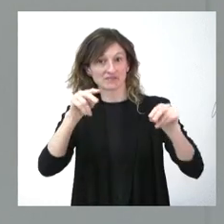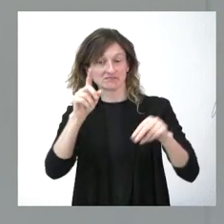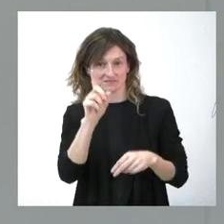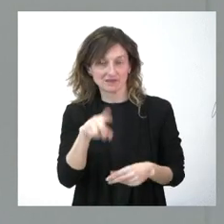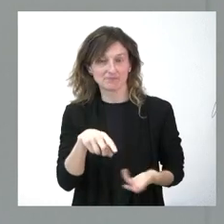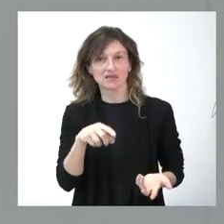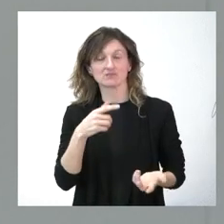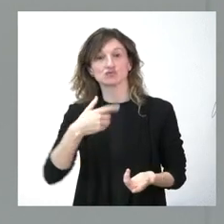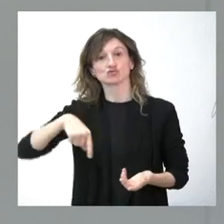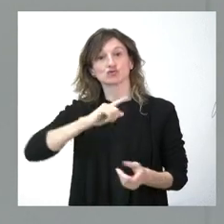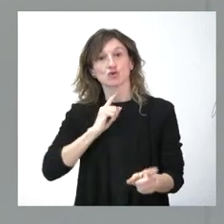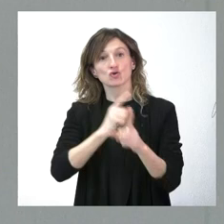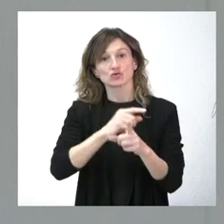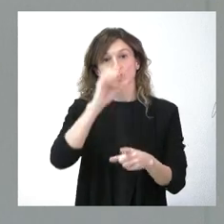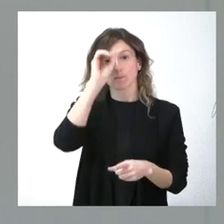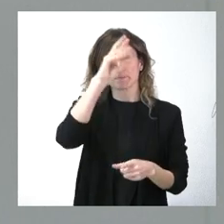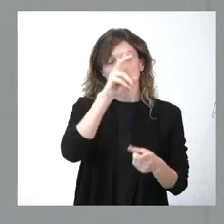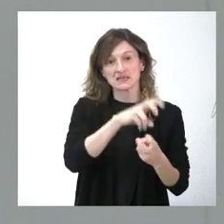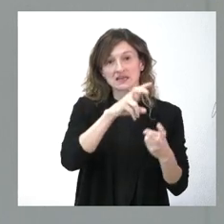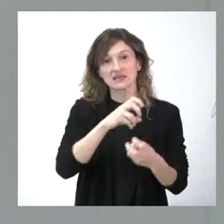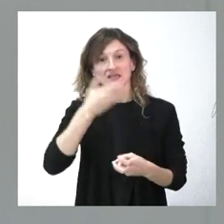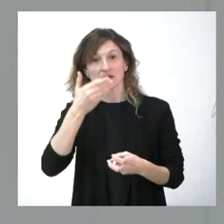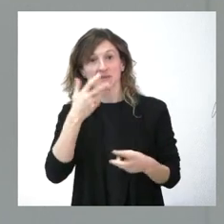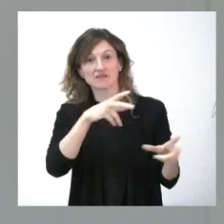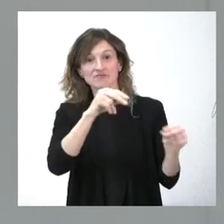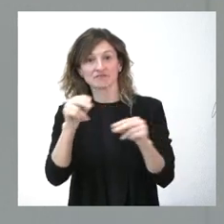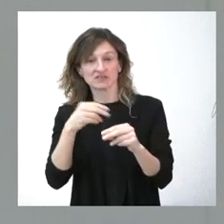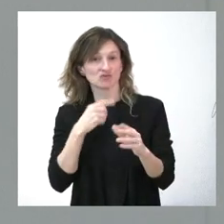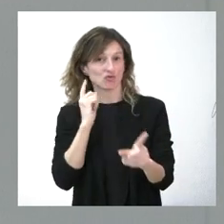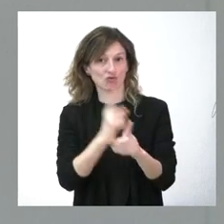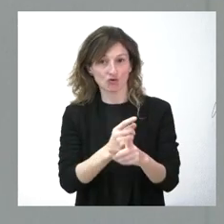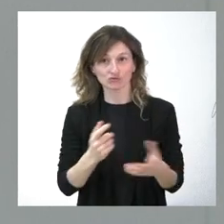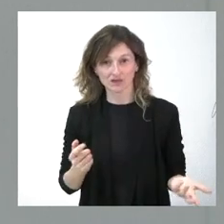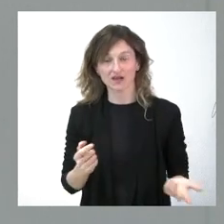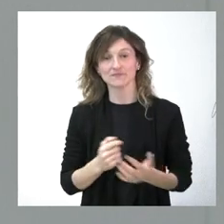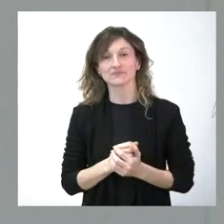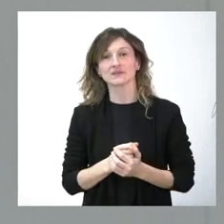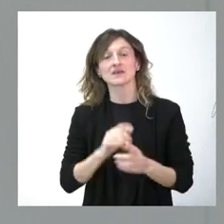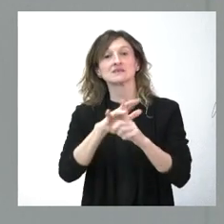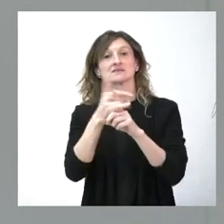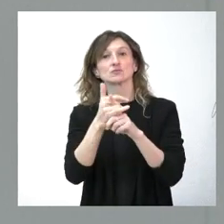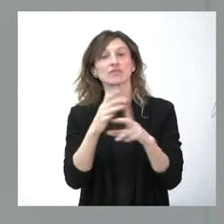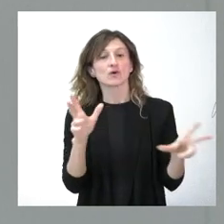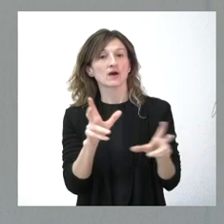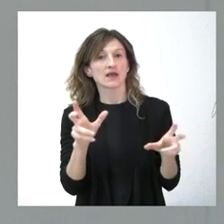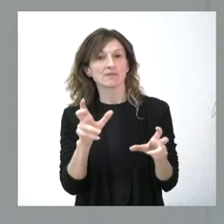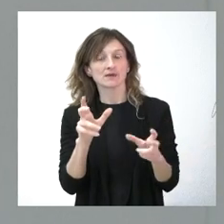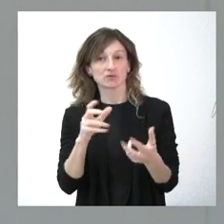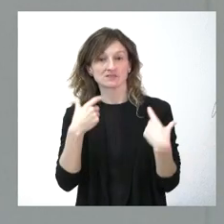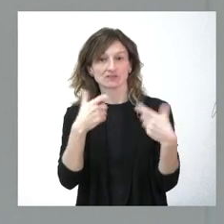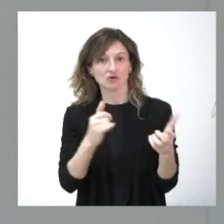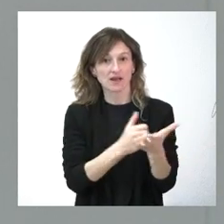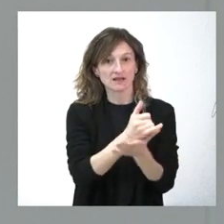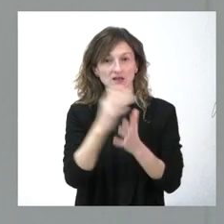en contra tanto el fin de la minería como el fin de las centrales térmicas la situación tan grave que está atravesando el sector agrícola y el